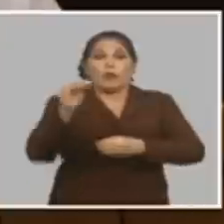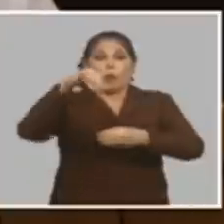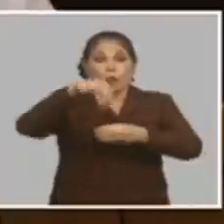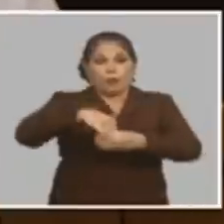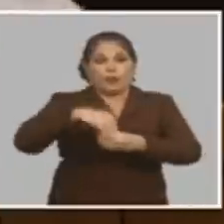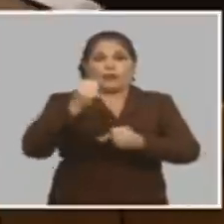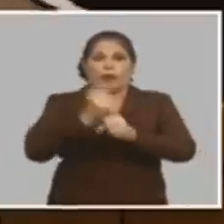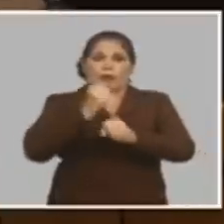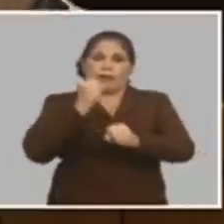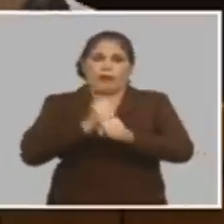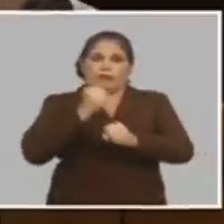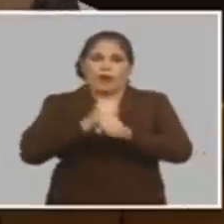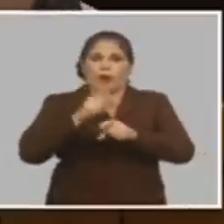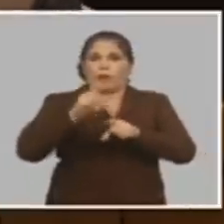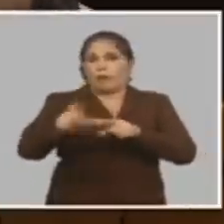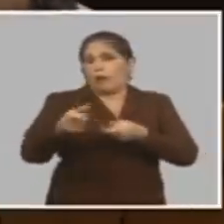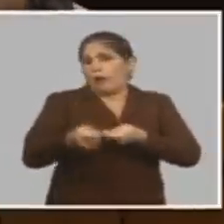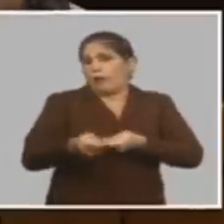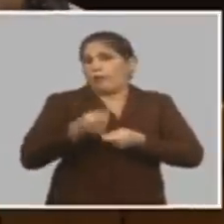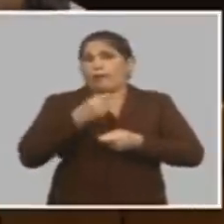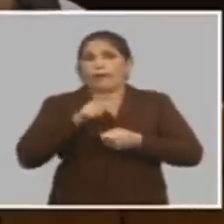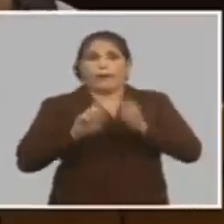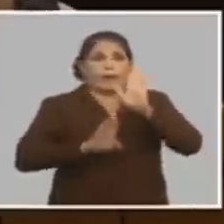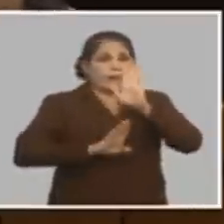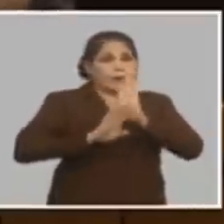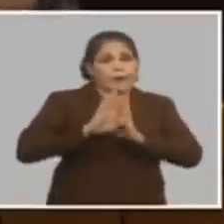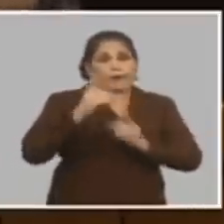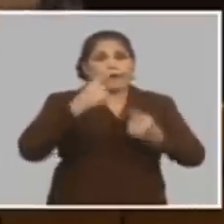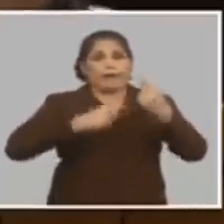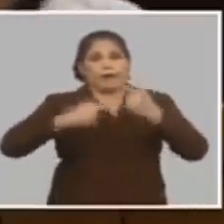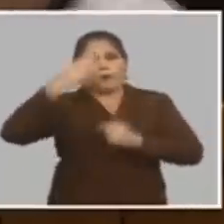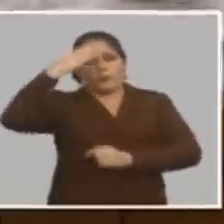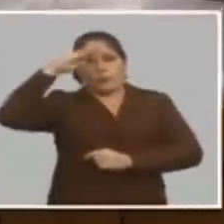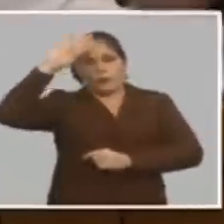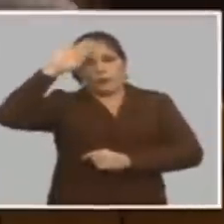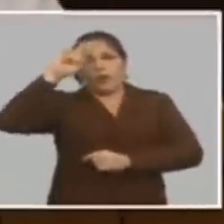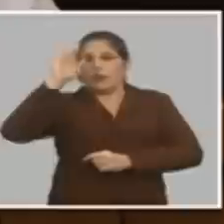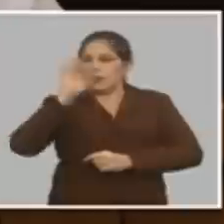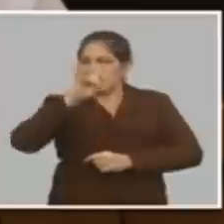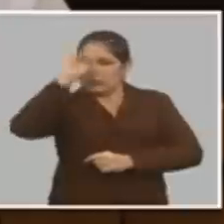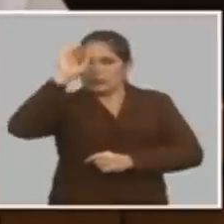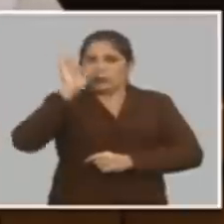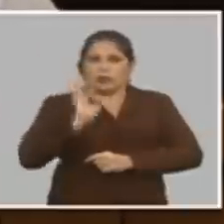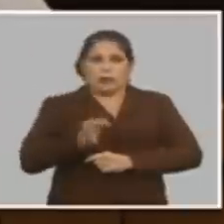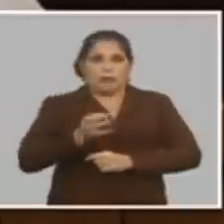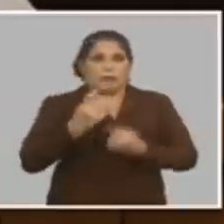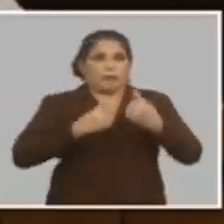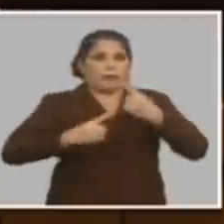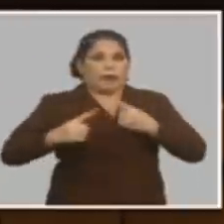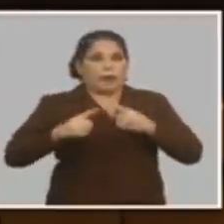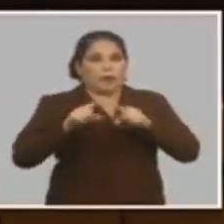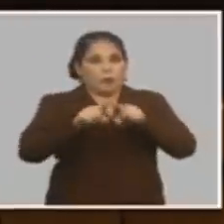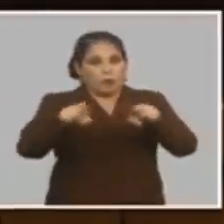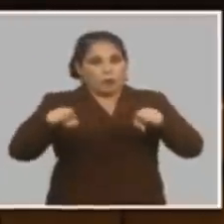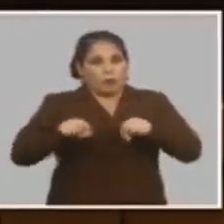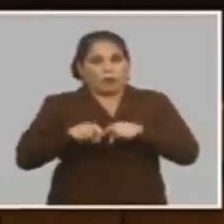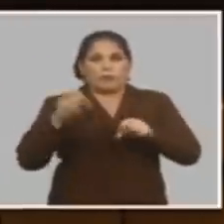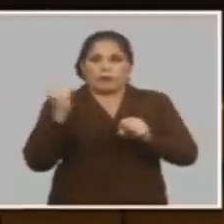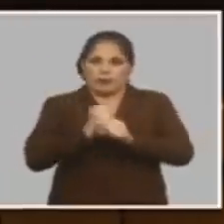a todos los programas productivos y de desarrollo que tiene el país que siempre van a tener algún espacio